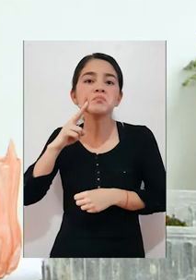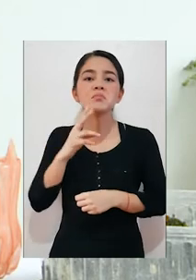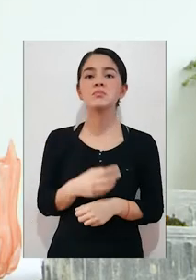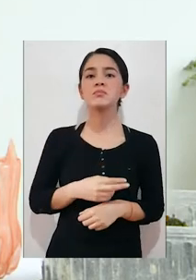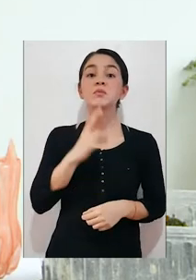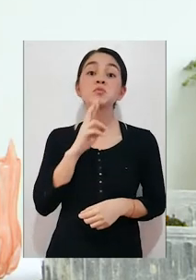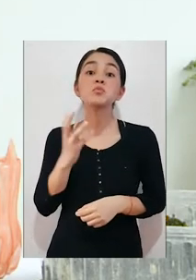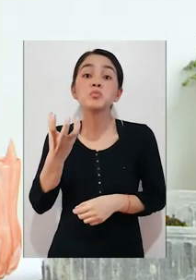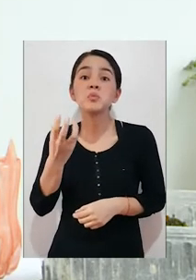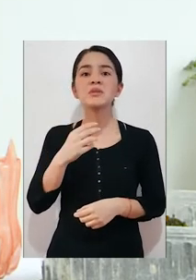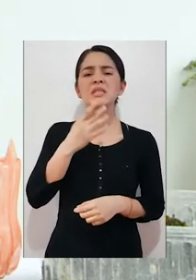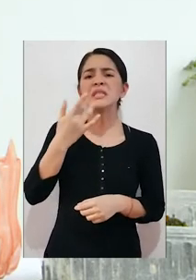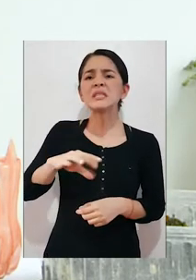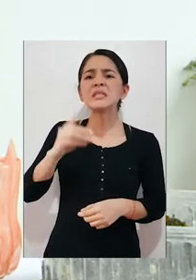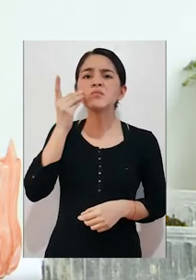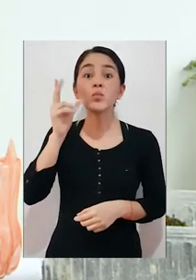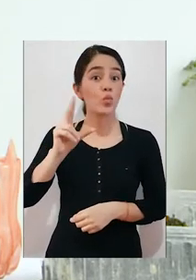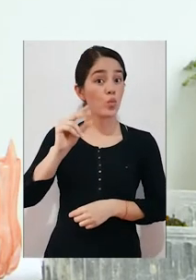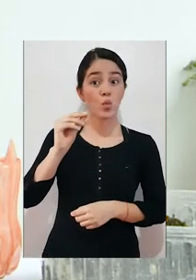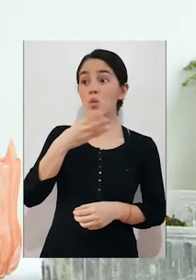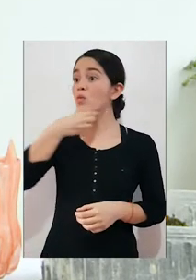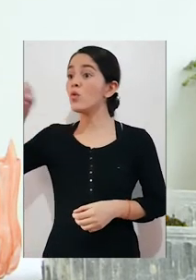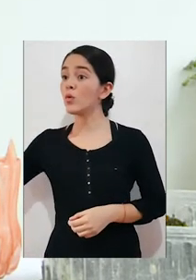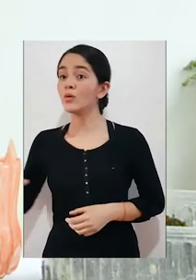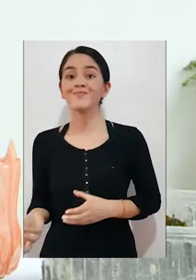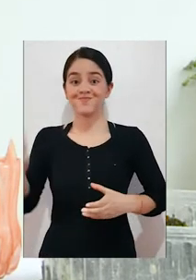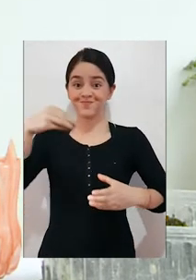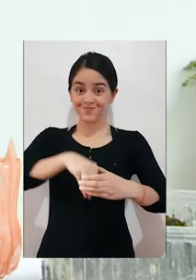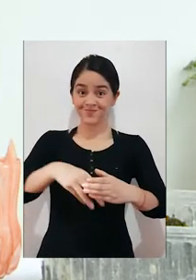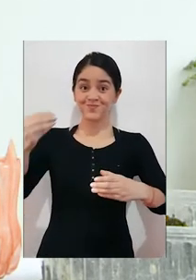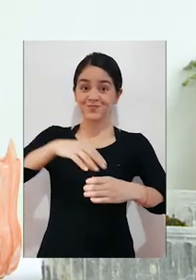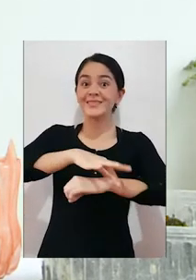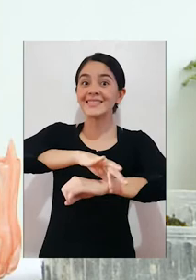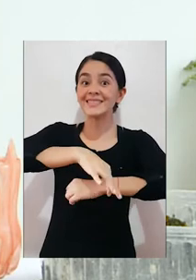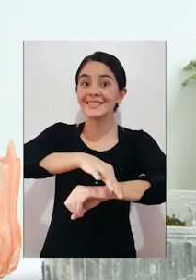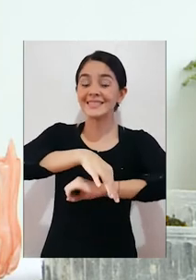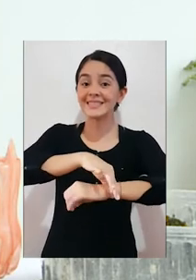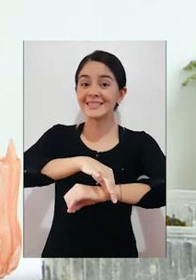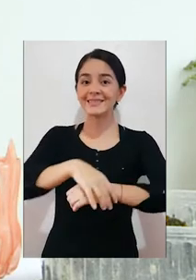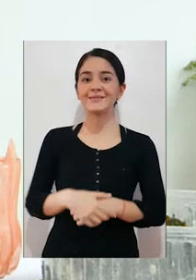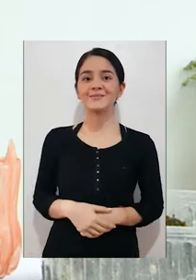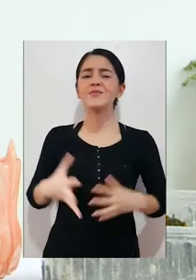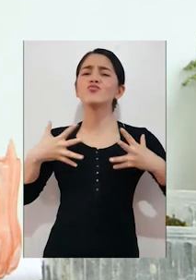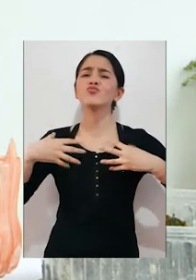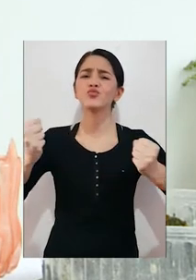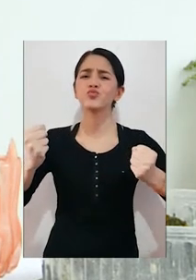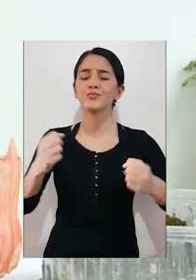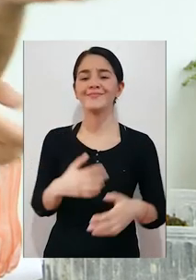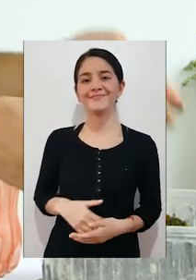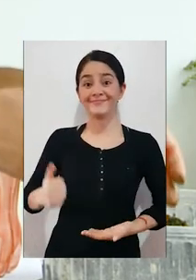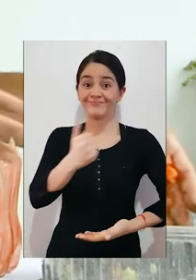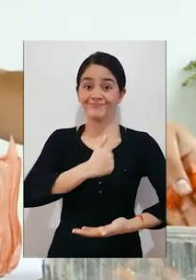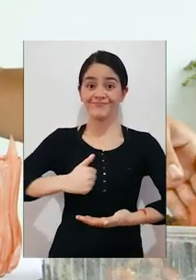chile dulce, no los vamos a botar. Los vamos a incorporar al resto de la tierra que utilizamos, para poder nutrirla mucho más.